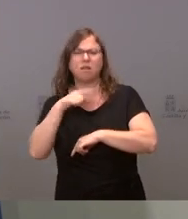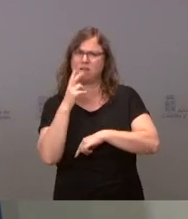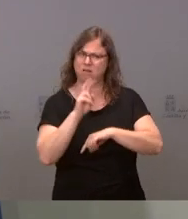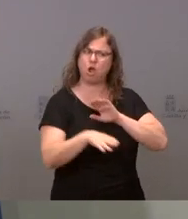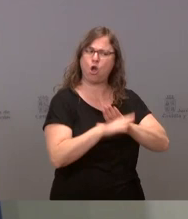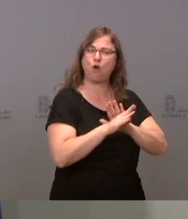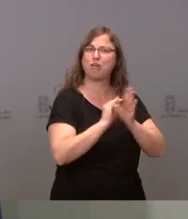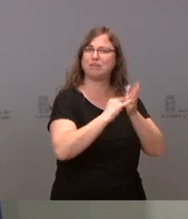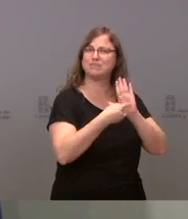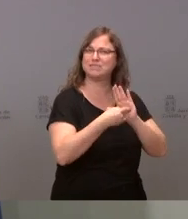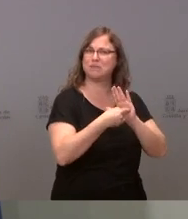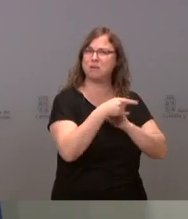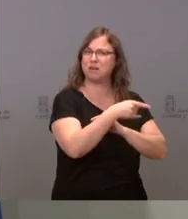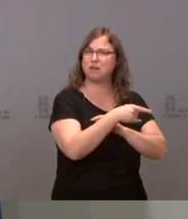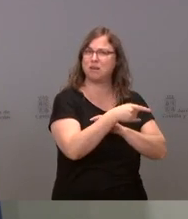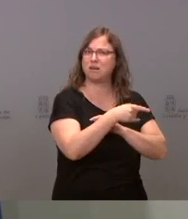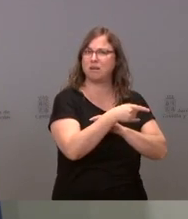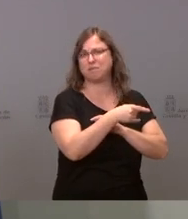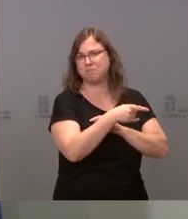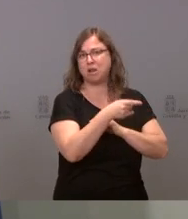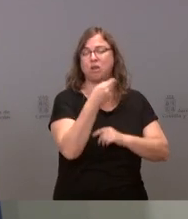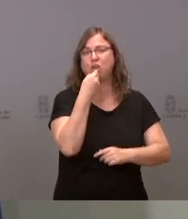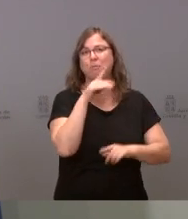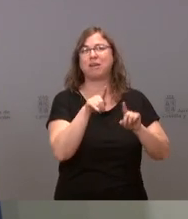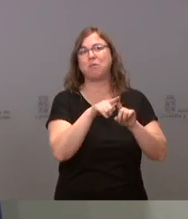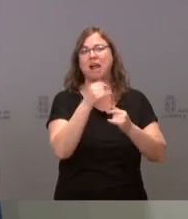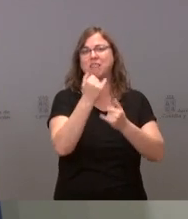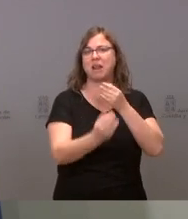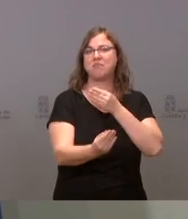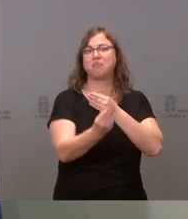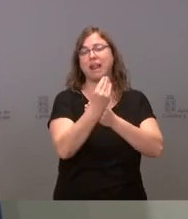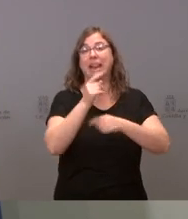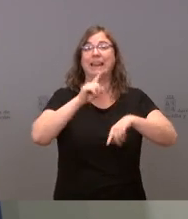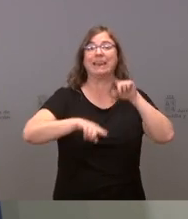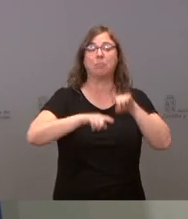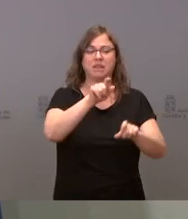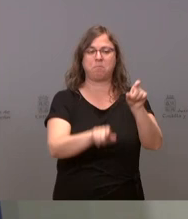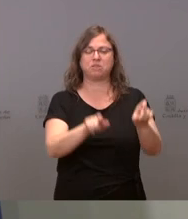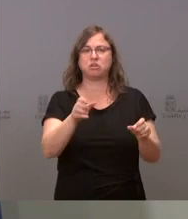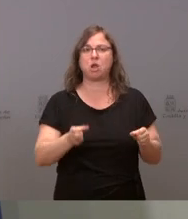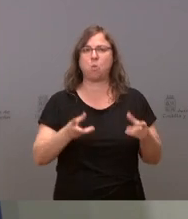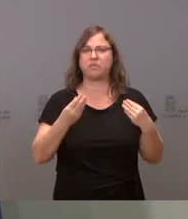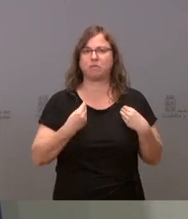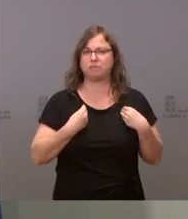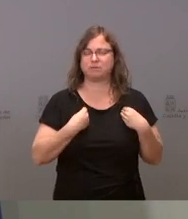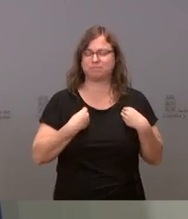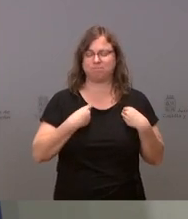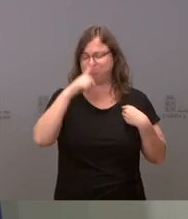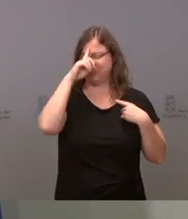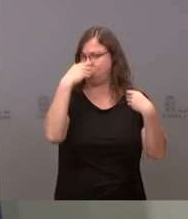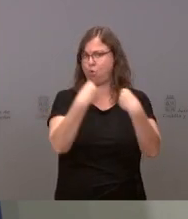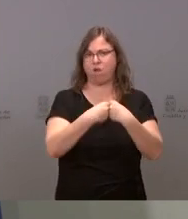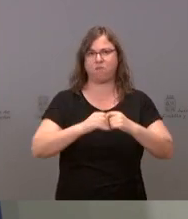lo mejor a lo que puedes aspirar es a que te financien por población. Esto es completamente incomprensible y hace